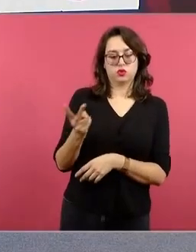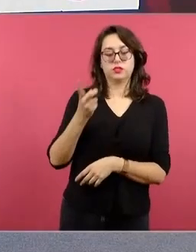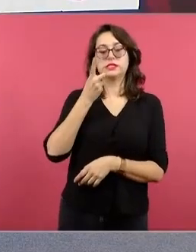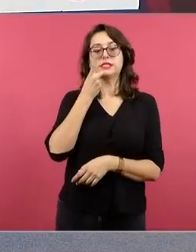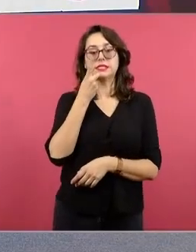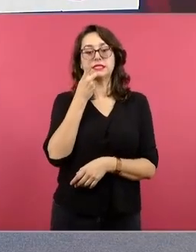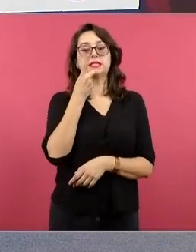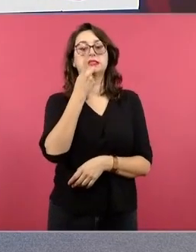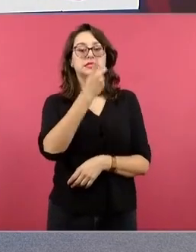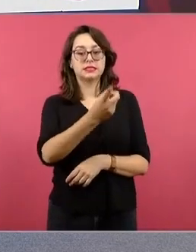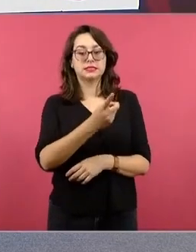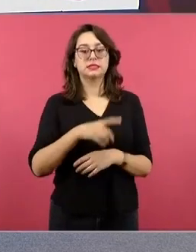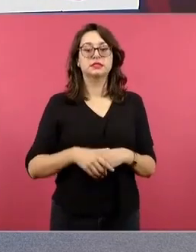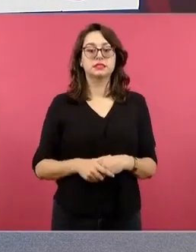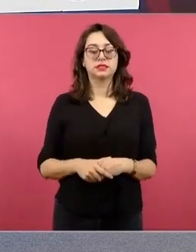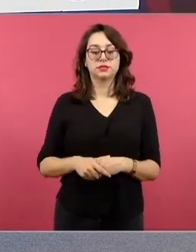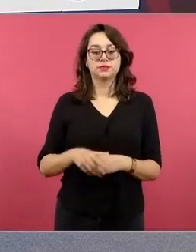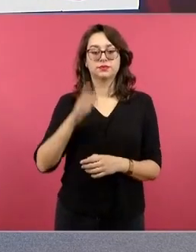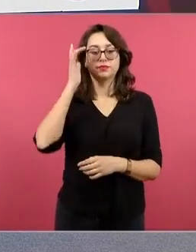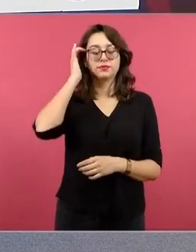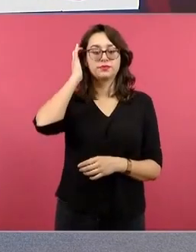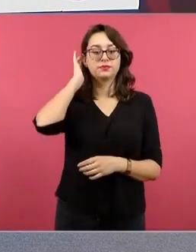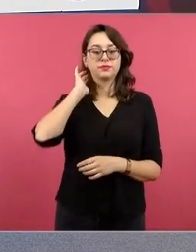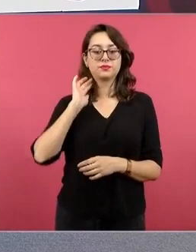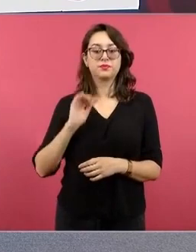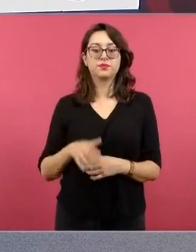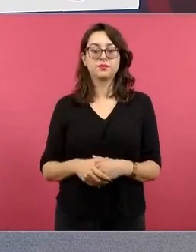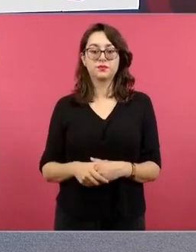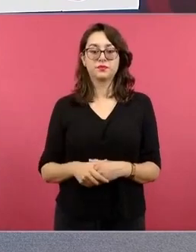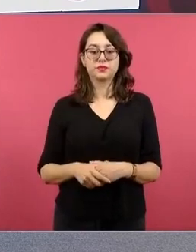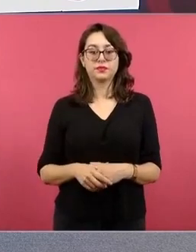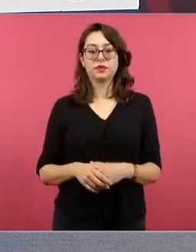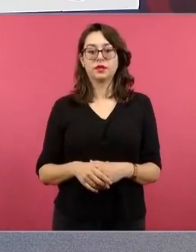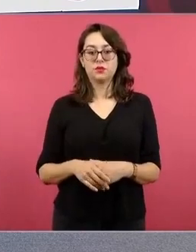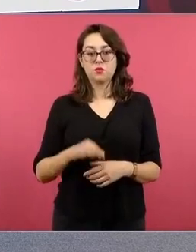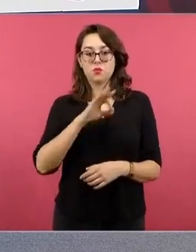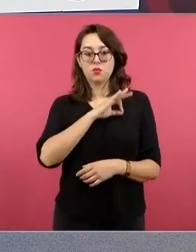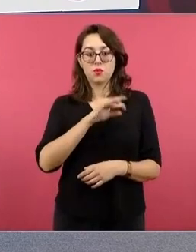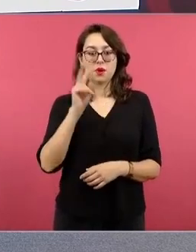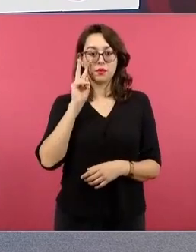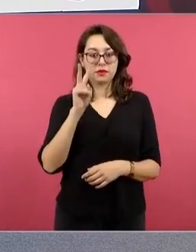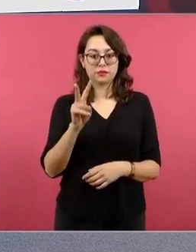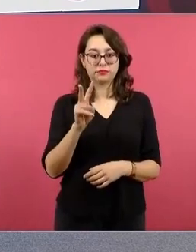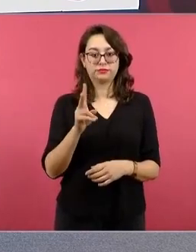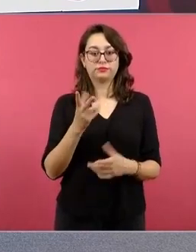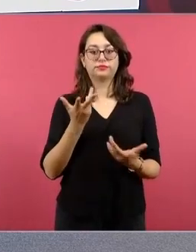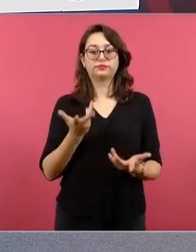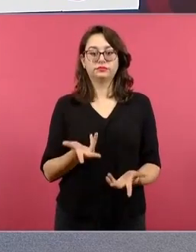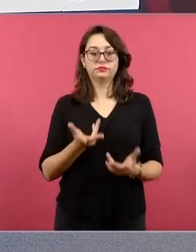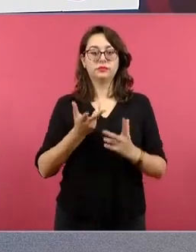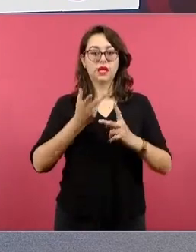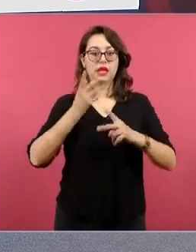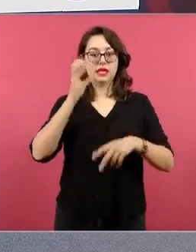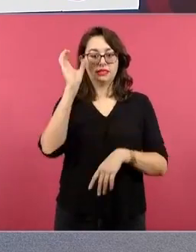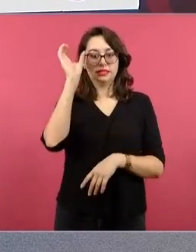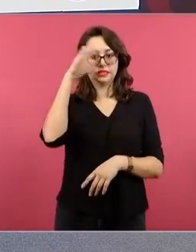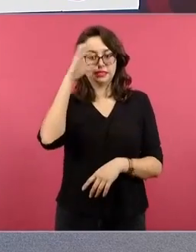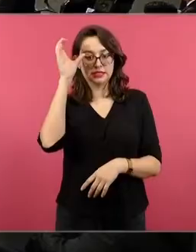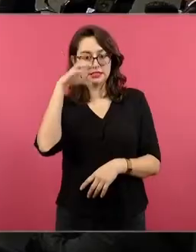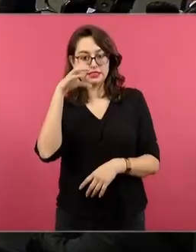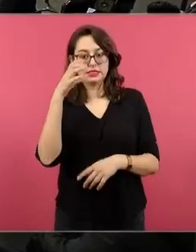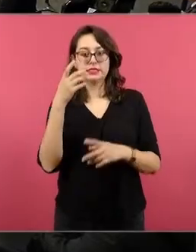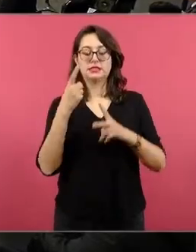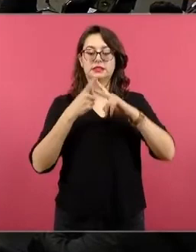que es en su traducción, sus palabras en español es ciencia, tecnología, ingeniería, artes y matemáticas,